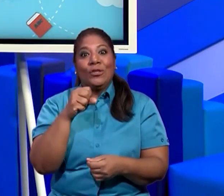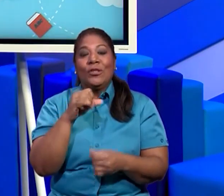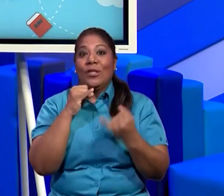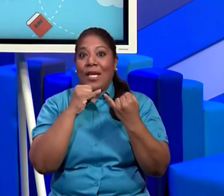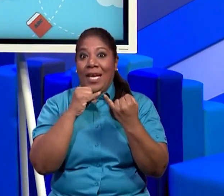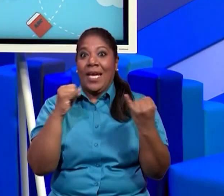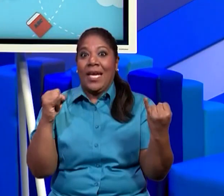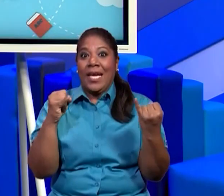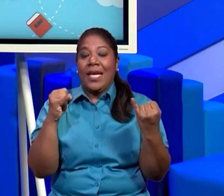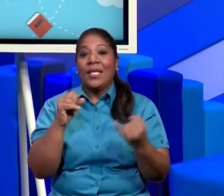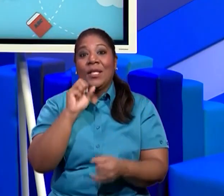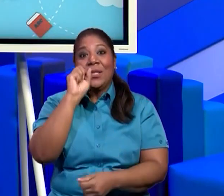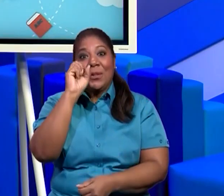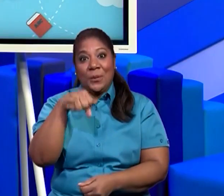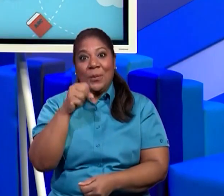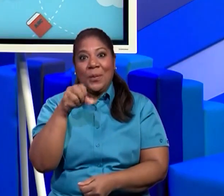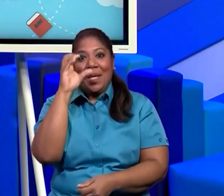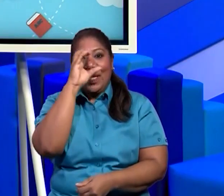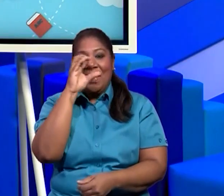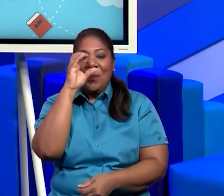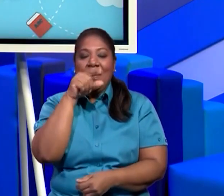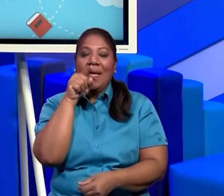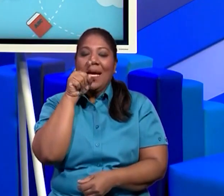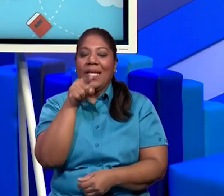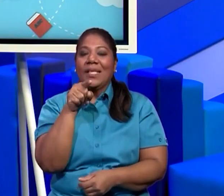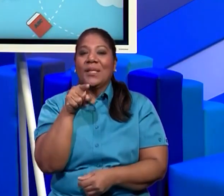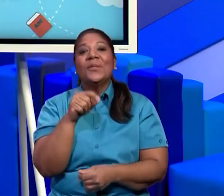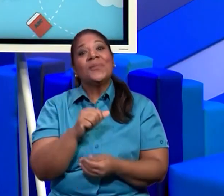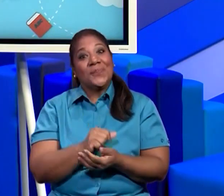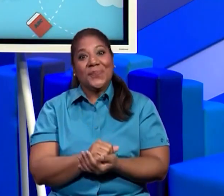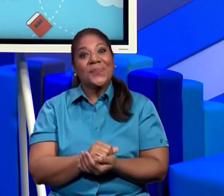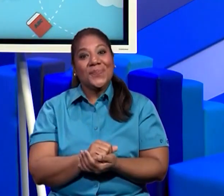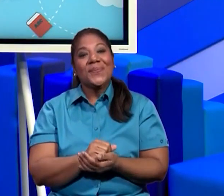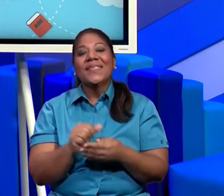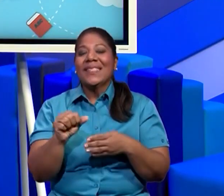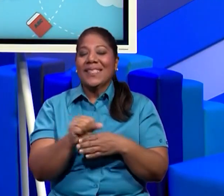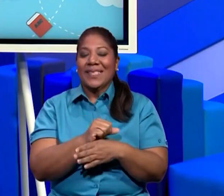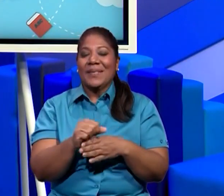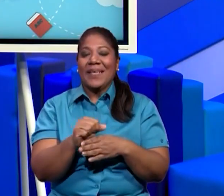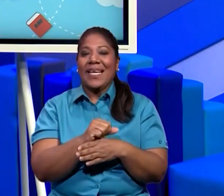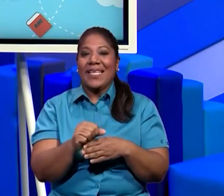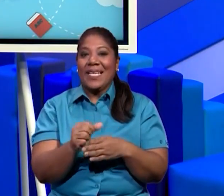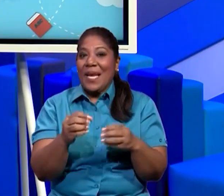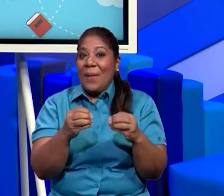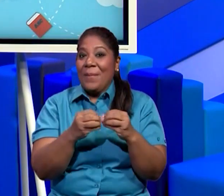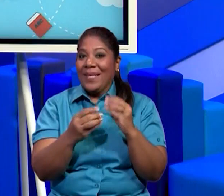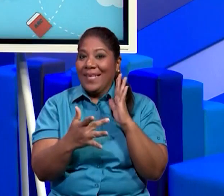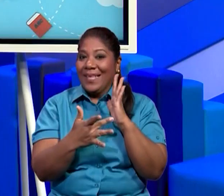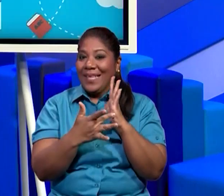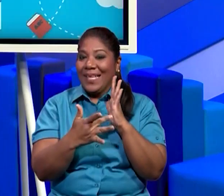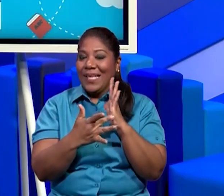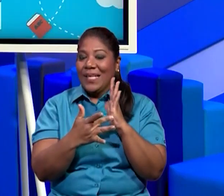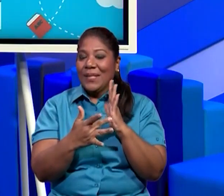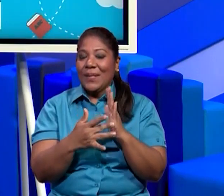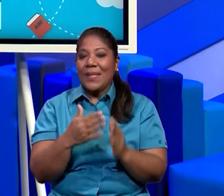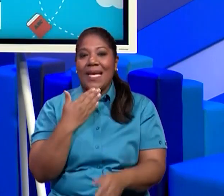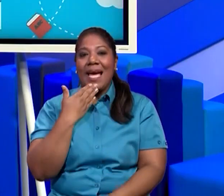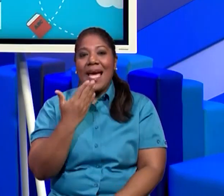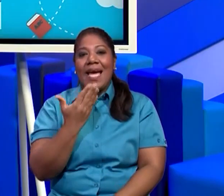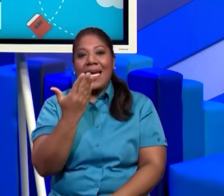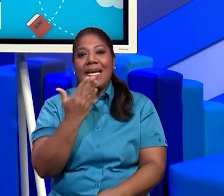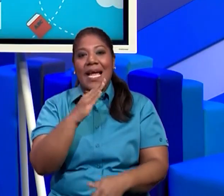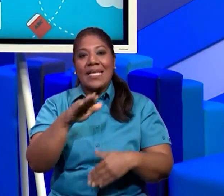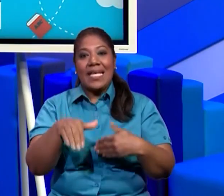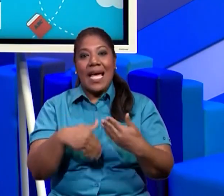muy bonita. Así que la podemos seguir poniendo en práctica. Bien, les damos las gracias